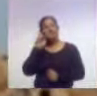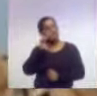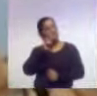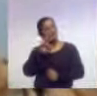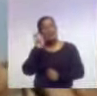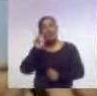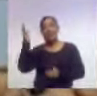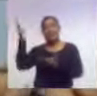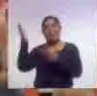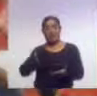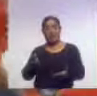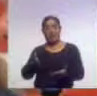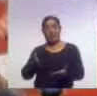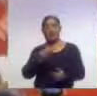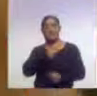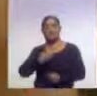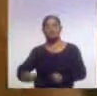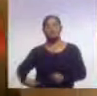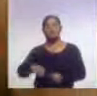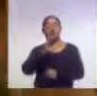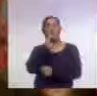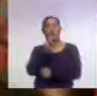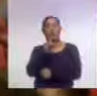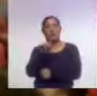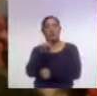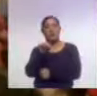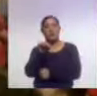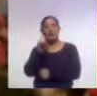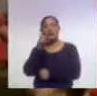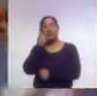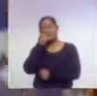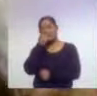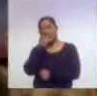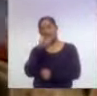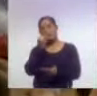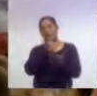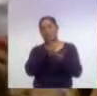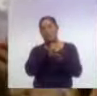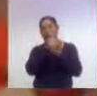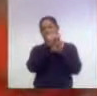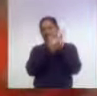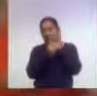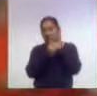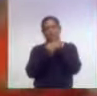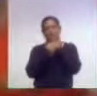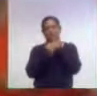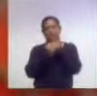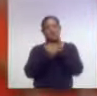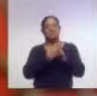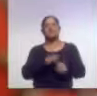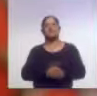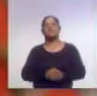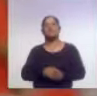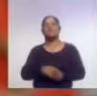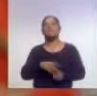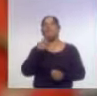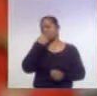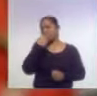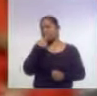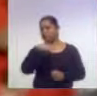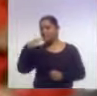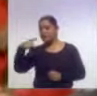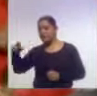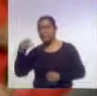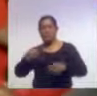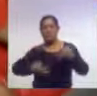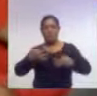Trump apareció en escena en Orlando. Recortes de impuestos, más gasto militar, designaciones de jueces. En